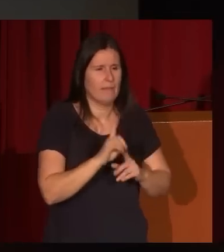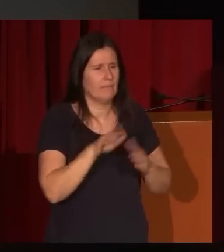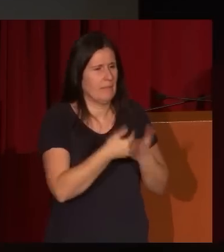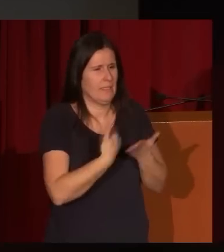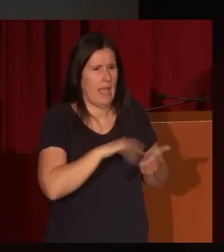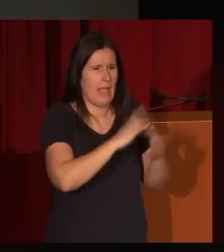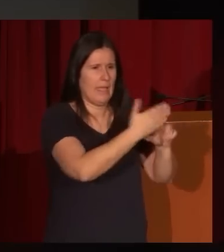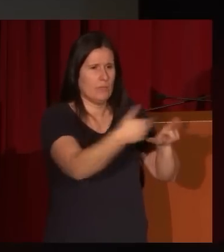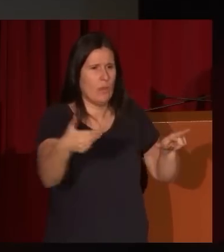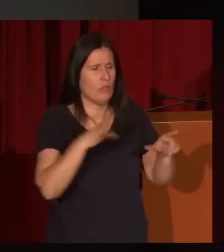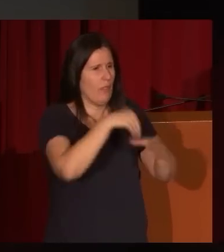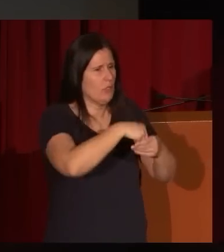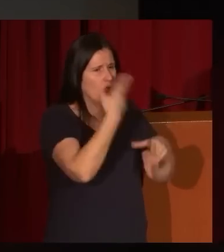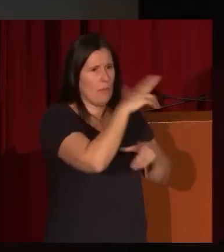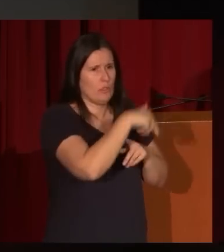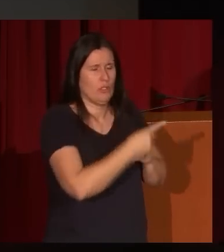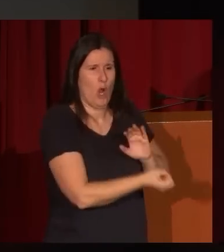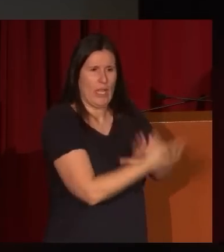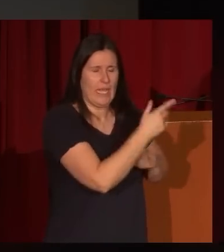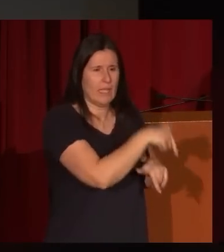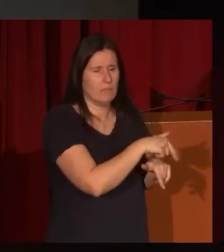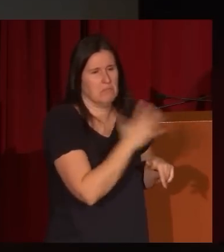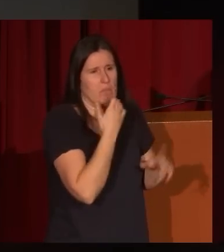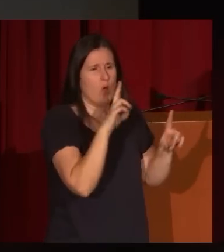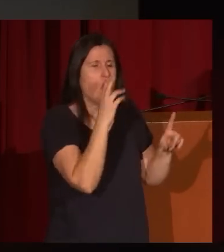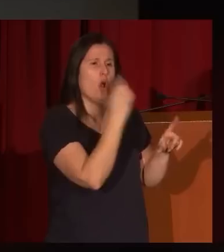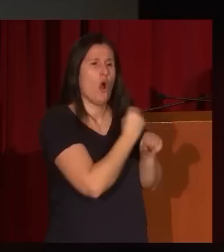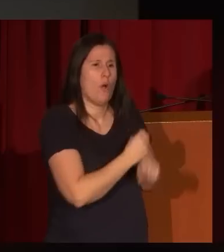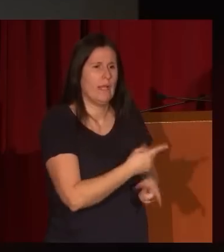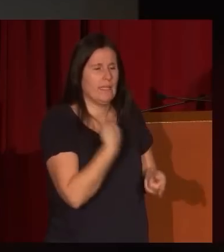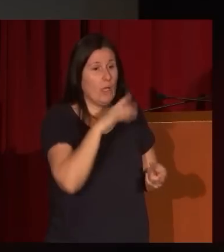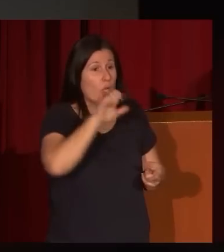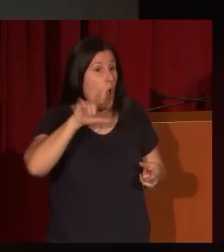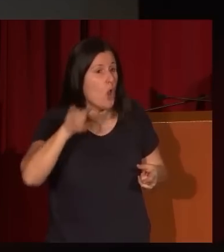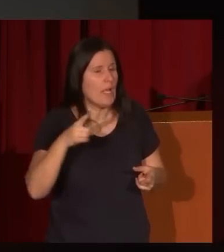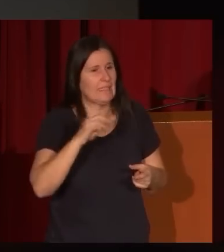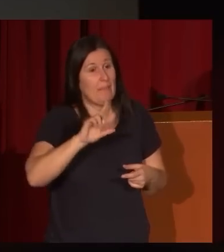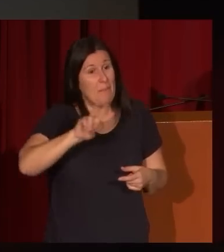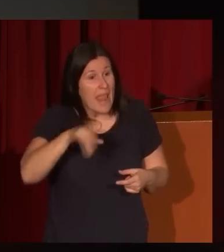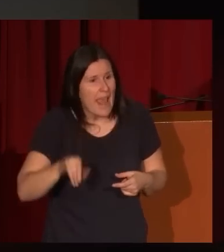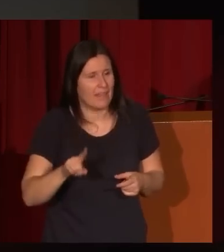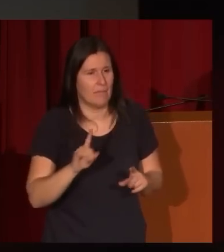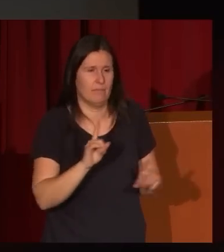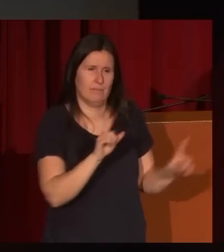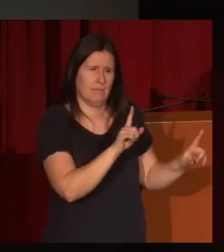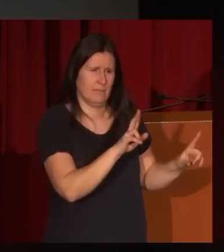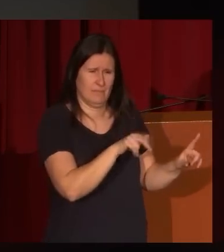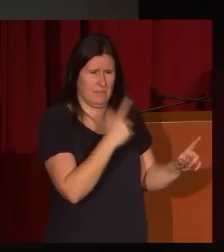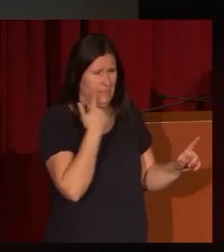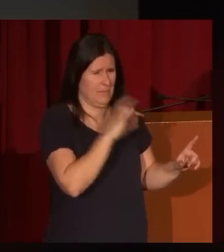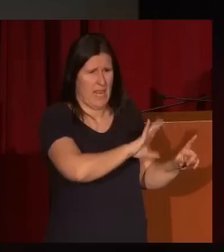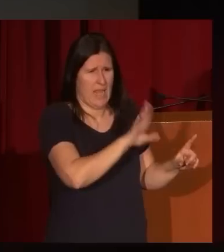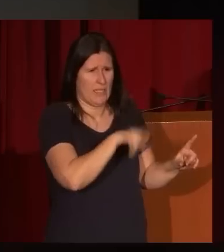expuestas y están en los museos de origen, como obras de Eugenio Lucas Berácer, cuando son en realidad obras clarísimas de su hijo